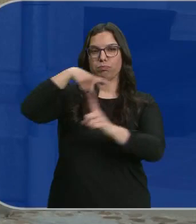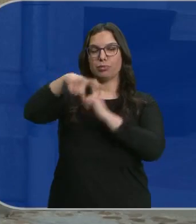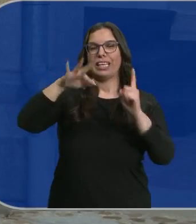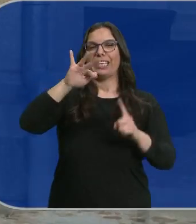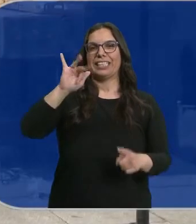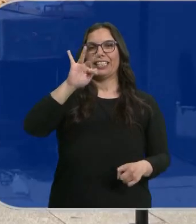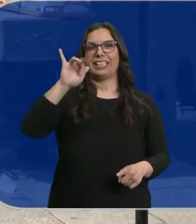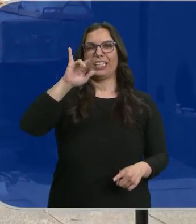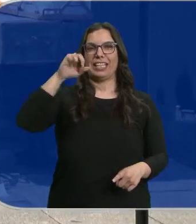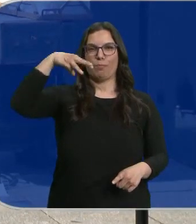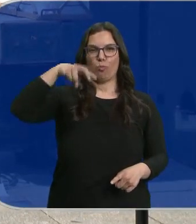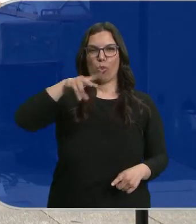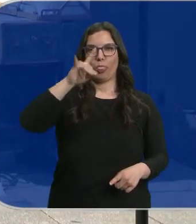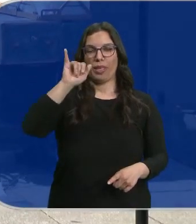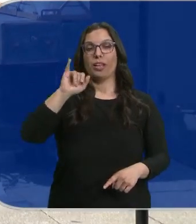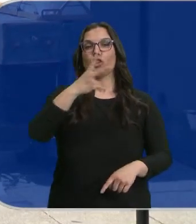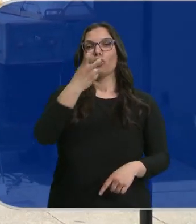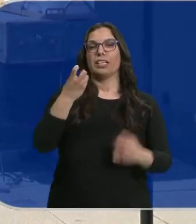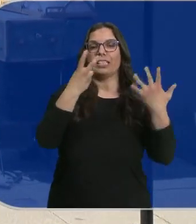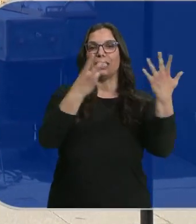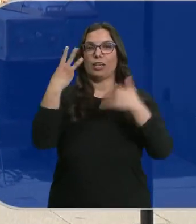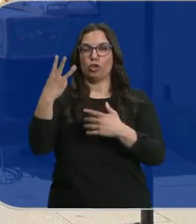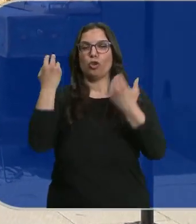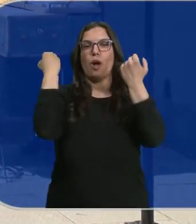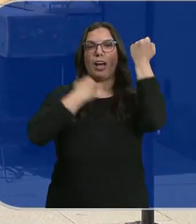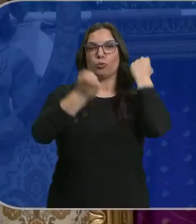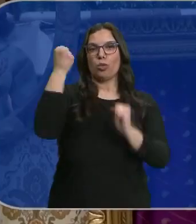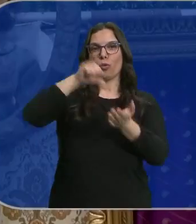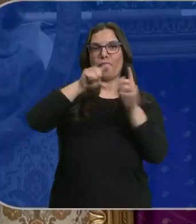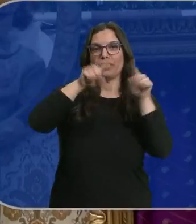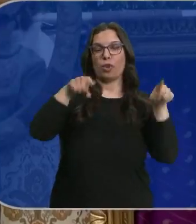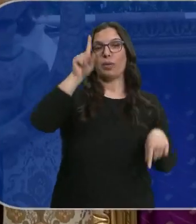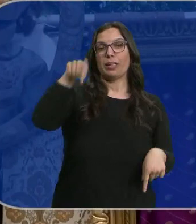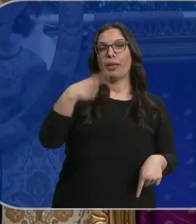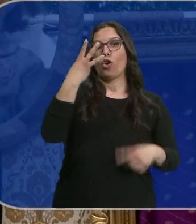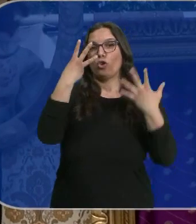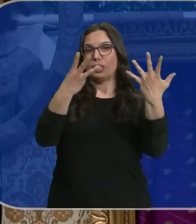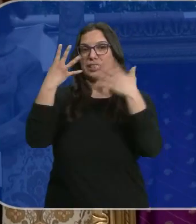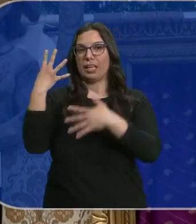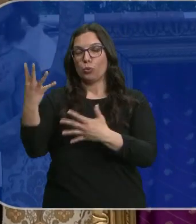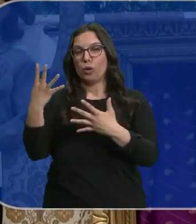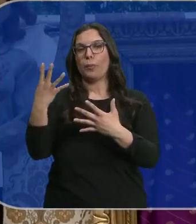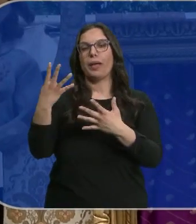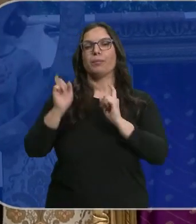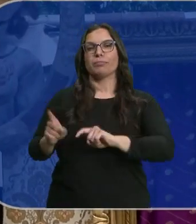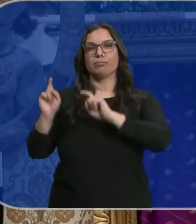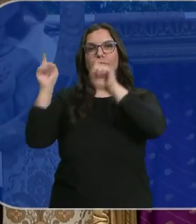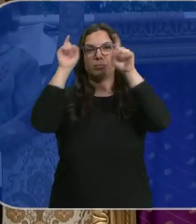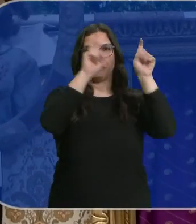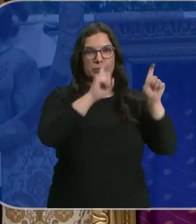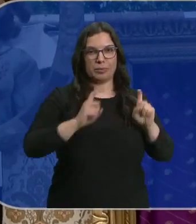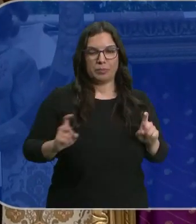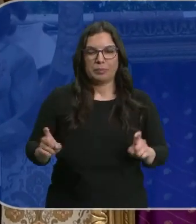Titirimundi, con 288 actuaciones en Segovia y otras 89 en la gira, que